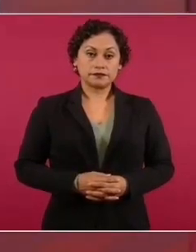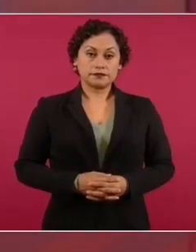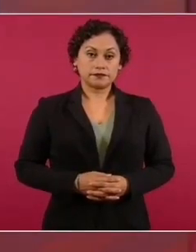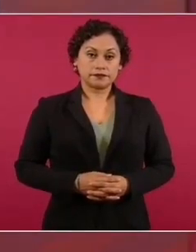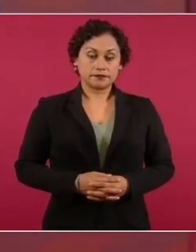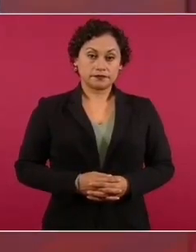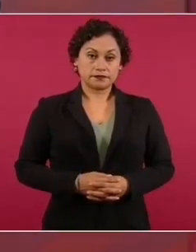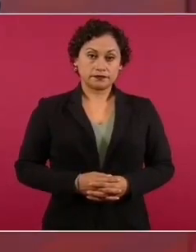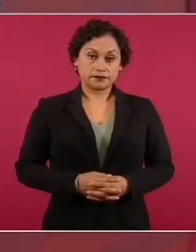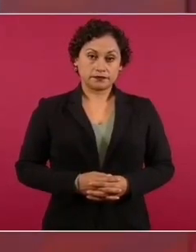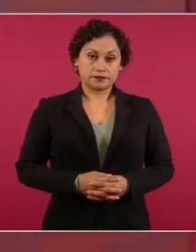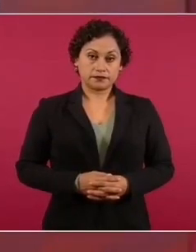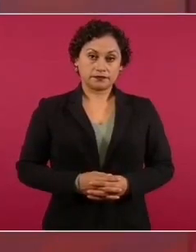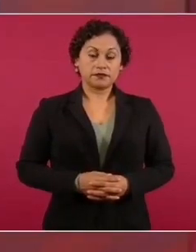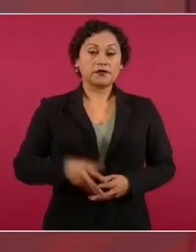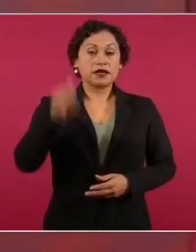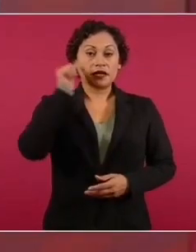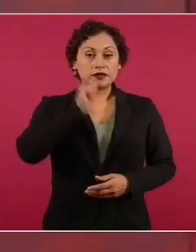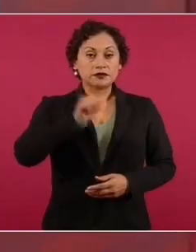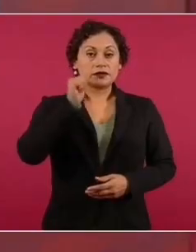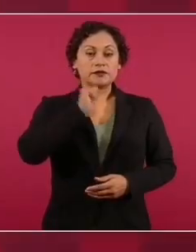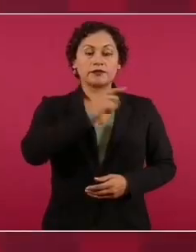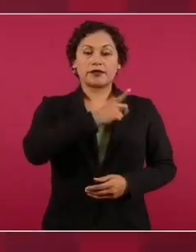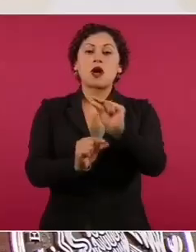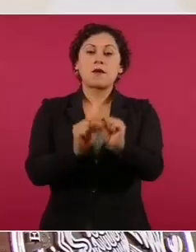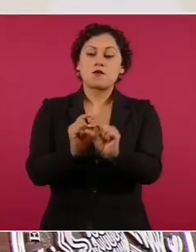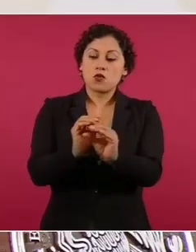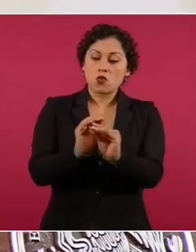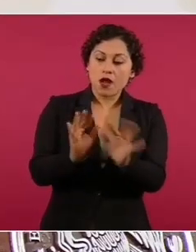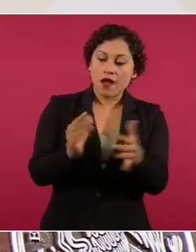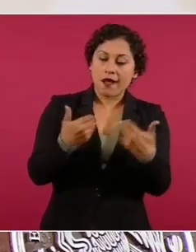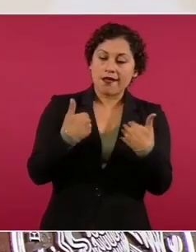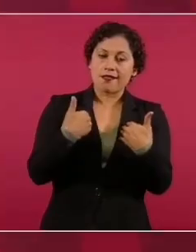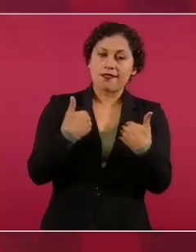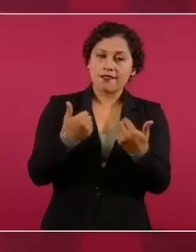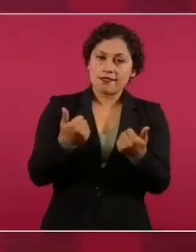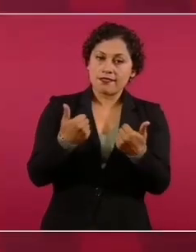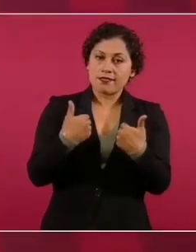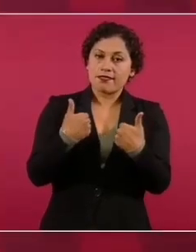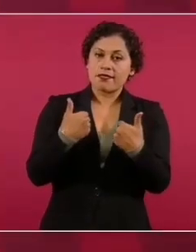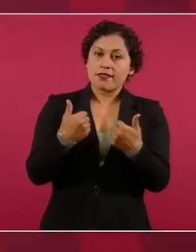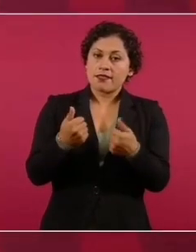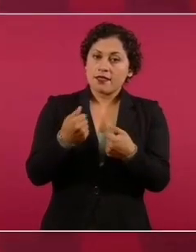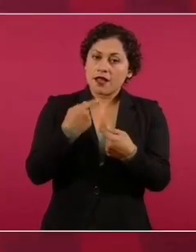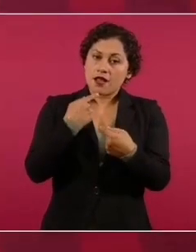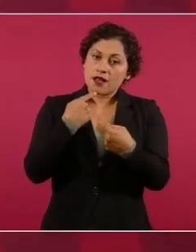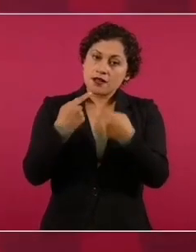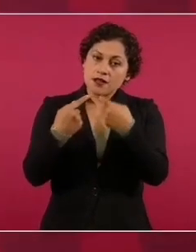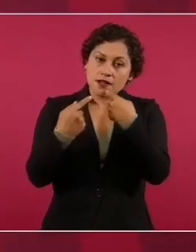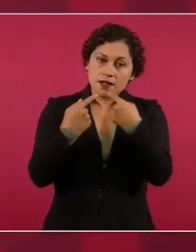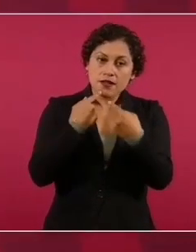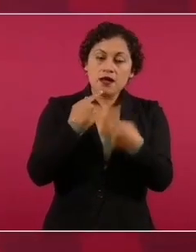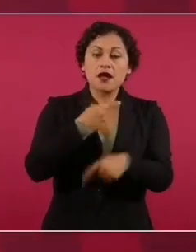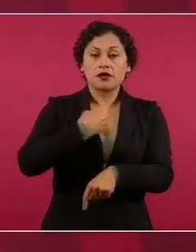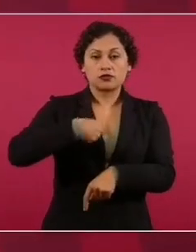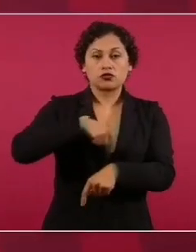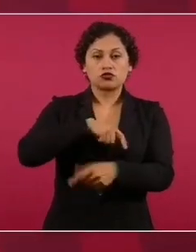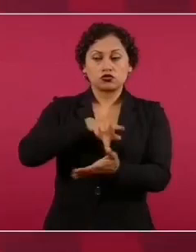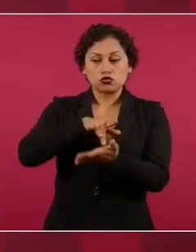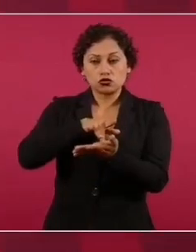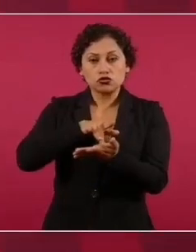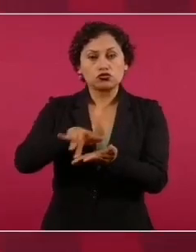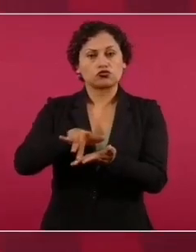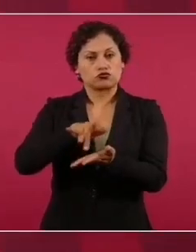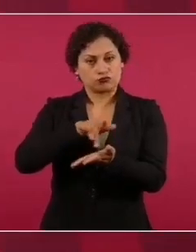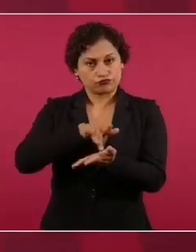resolver a partir del interés general. Vamos a seguir apoyando a la producción, porque lo que queremos